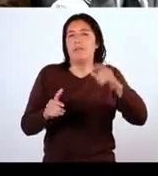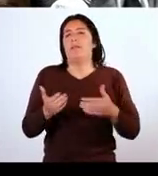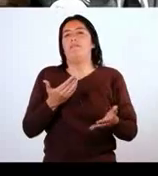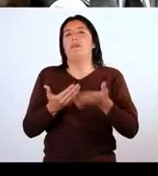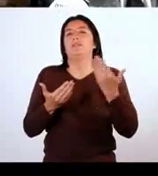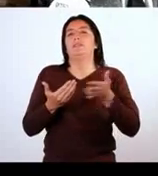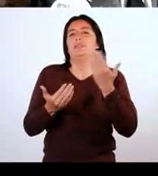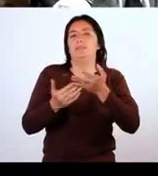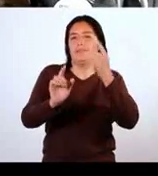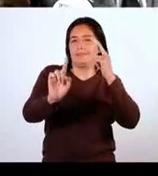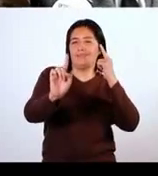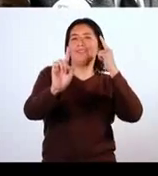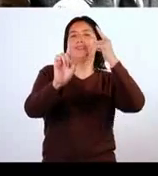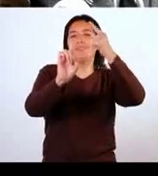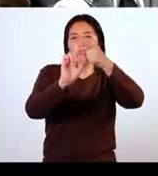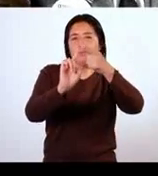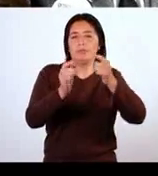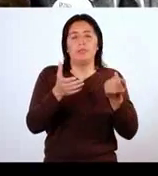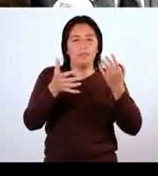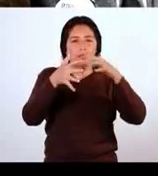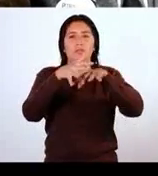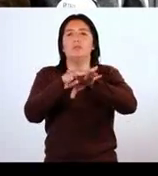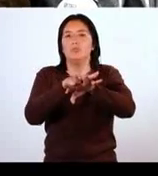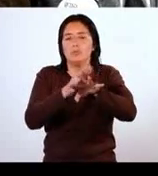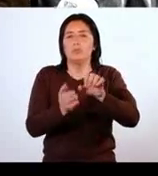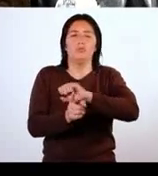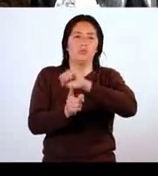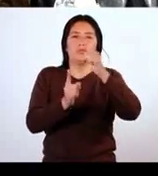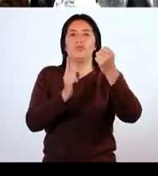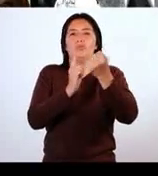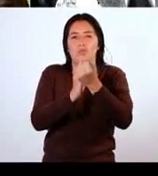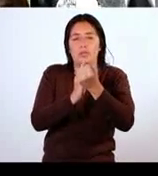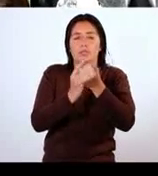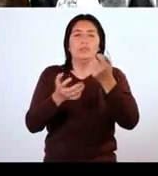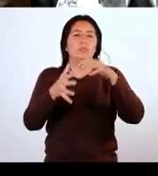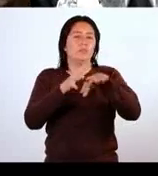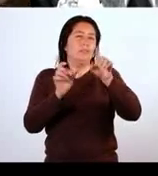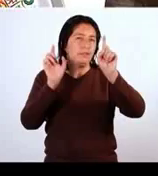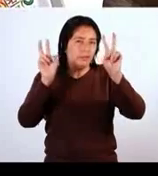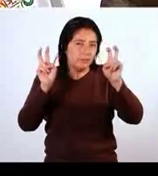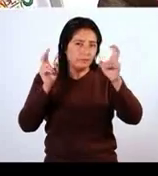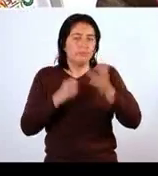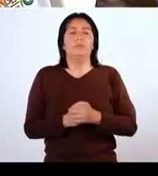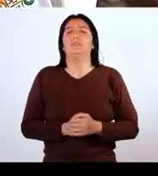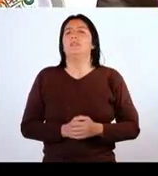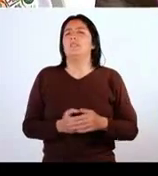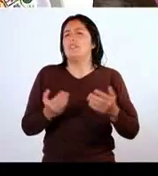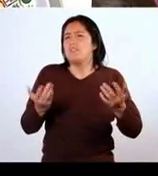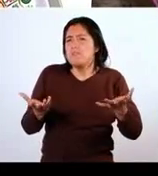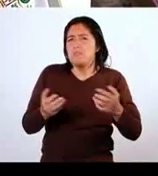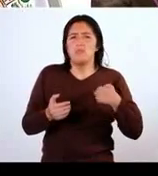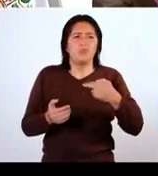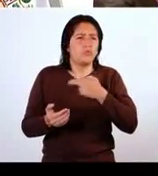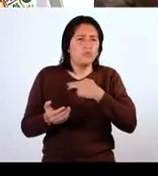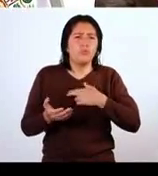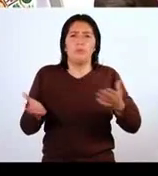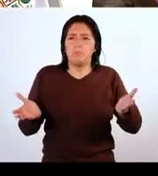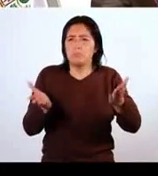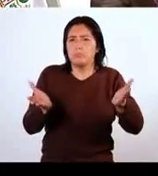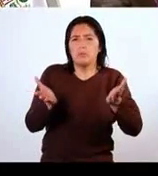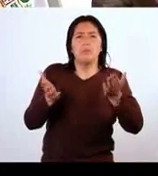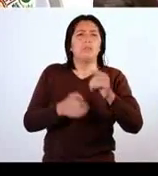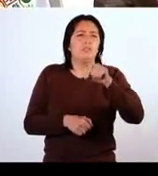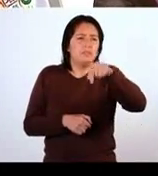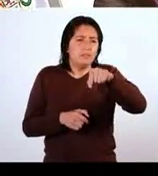los objetivos de la inclusión social y la inclusión en este tema. Y vamos a ser nosotros promotores,